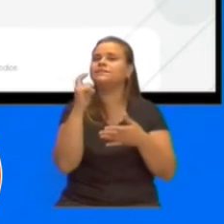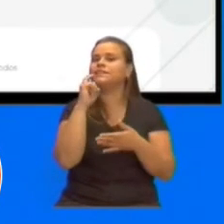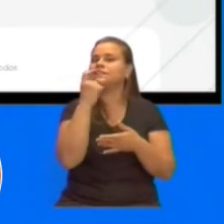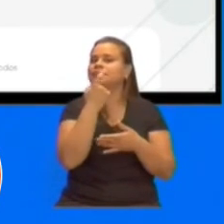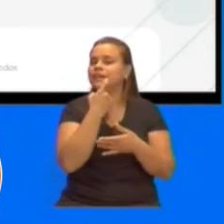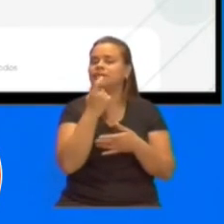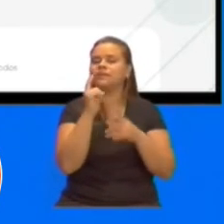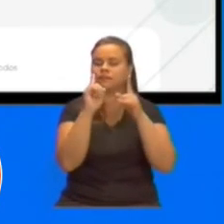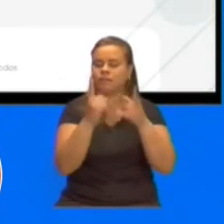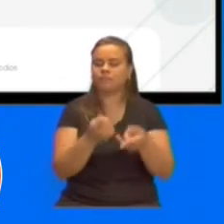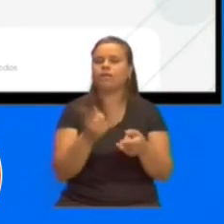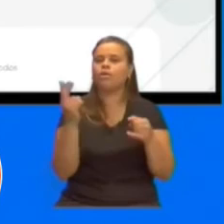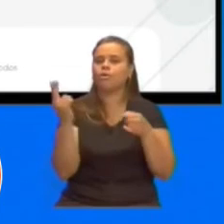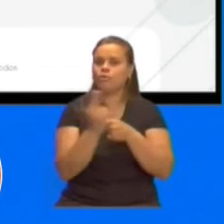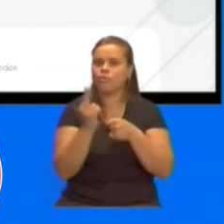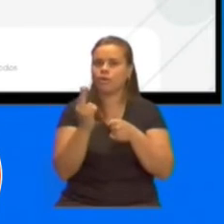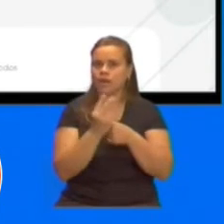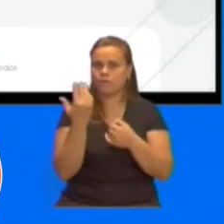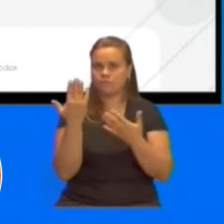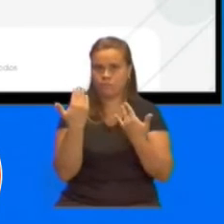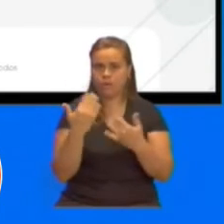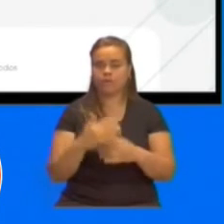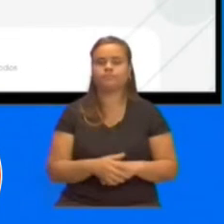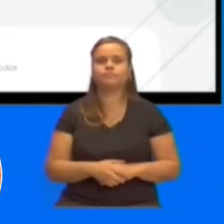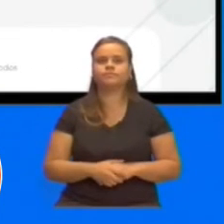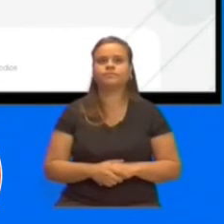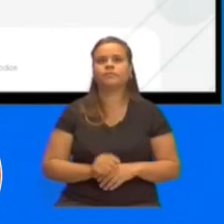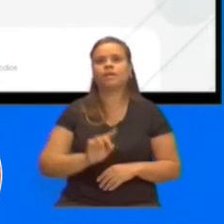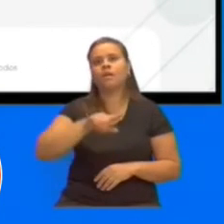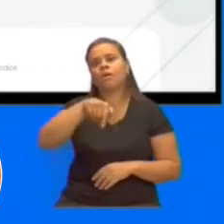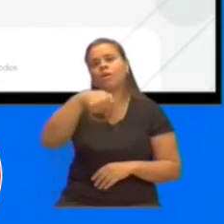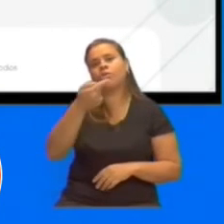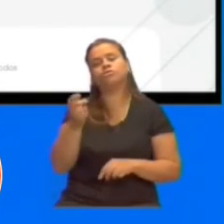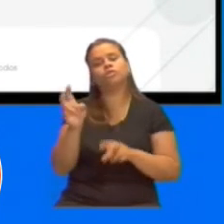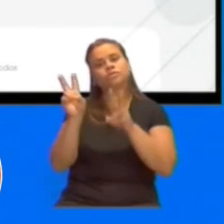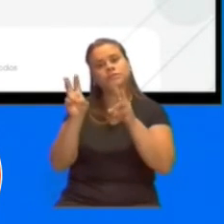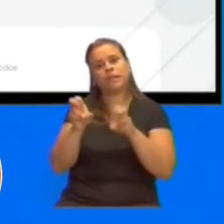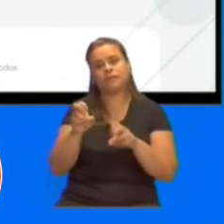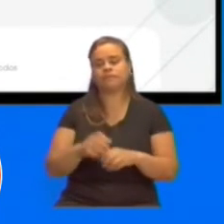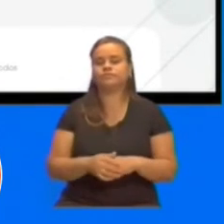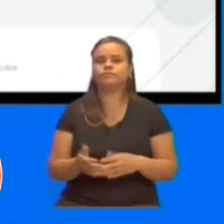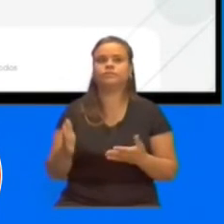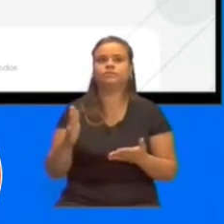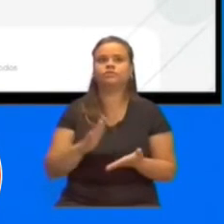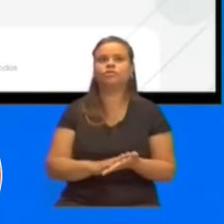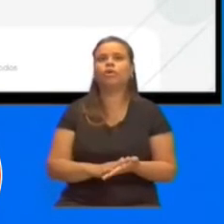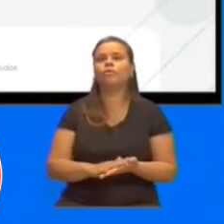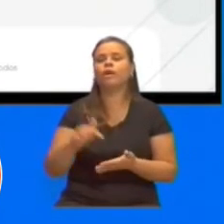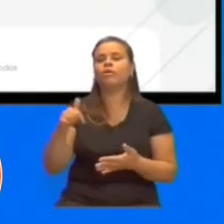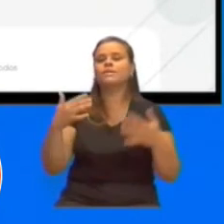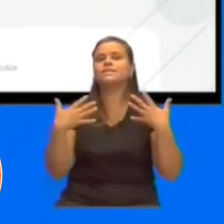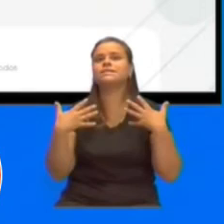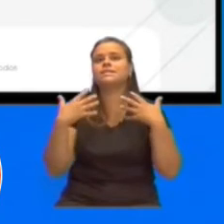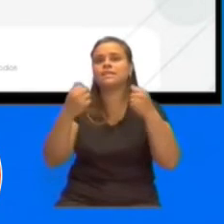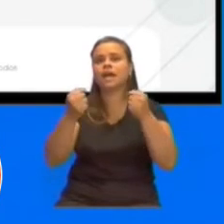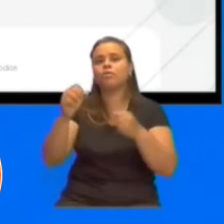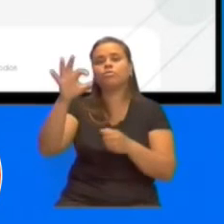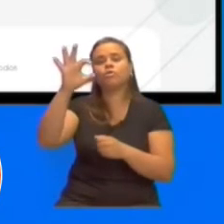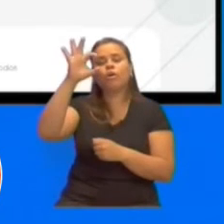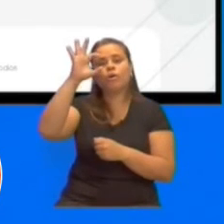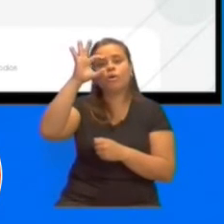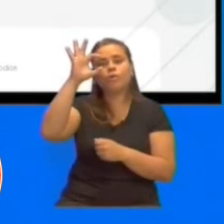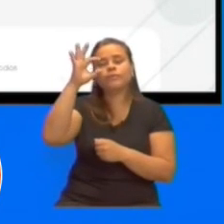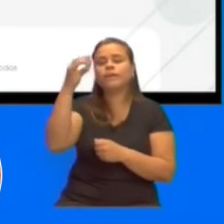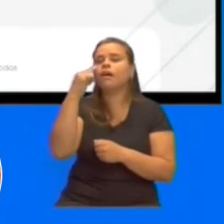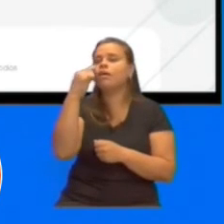enfoque integral en materia sanitaria. Otro tema. La salud óptica. Ahí nosotros en salud bucal